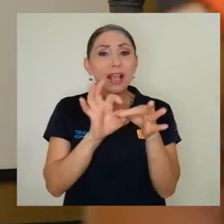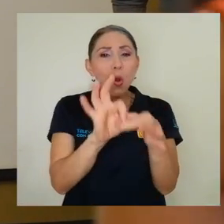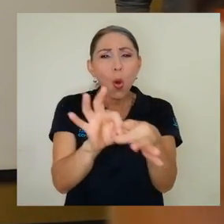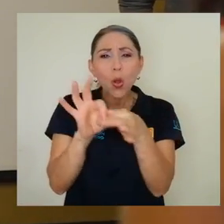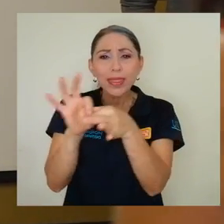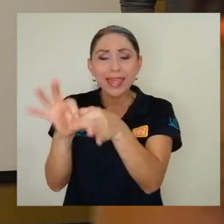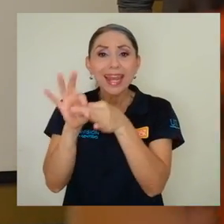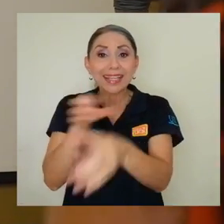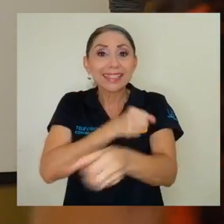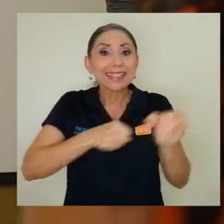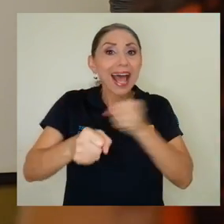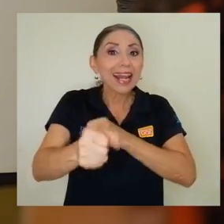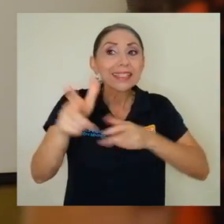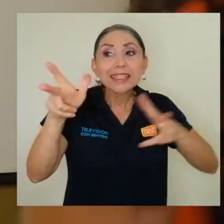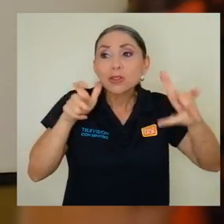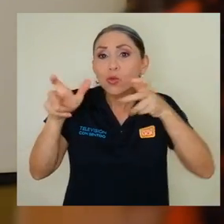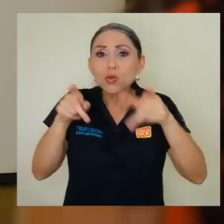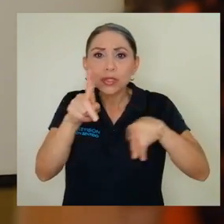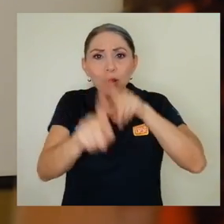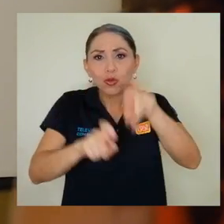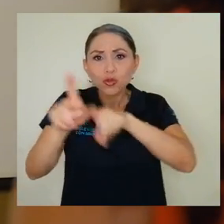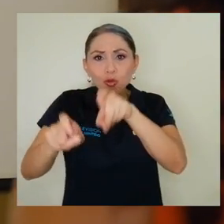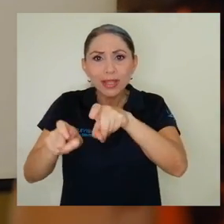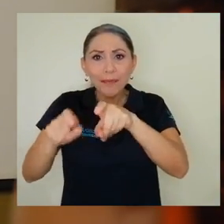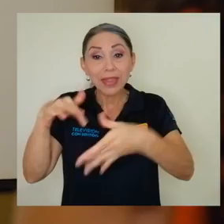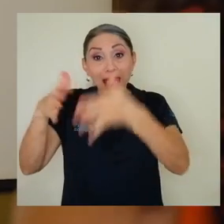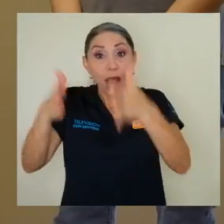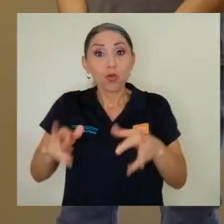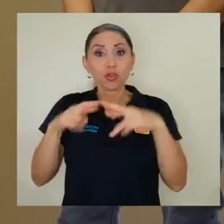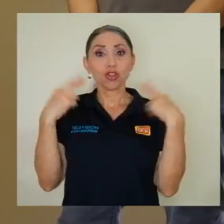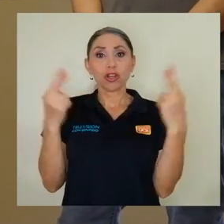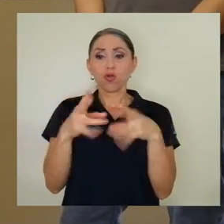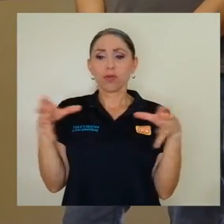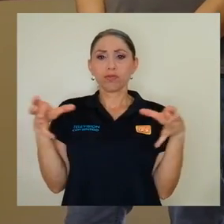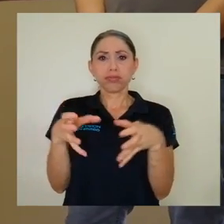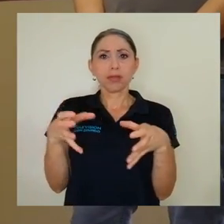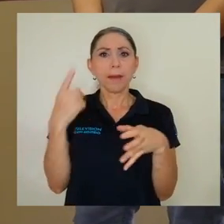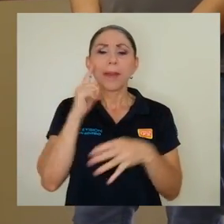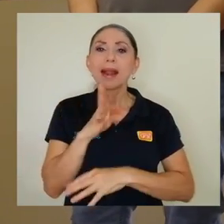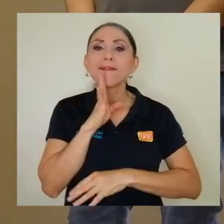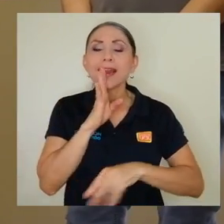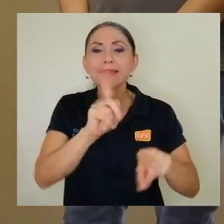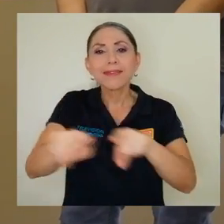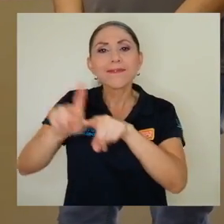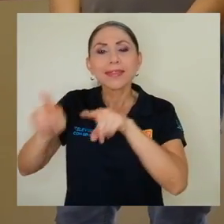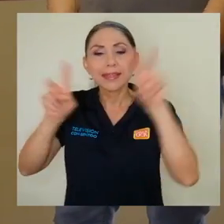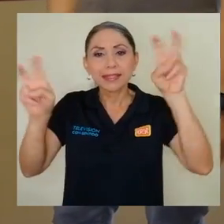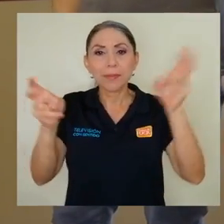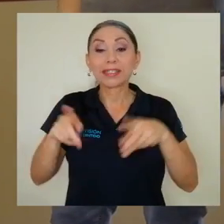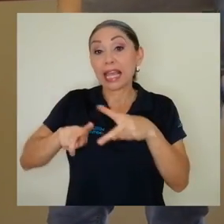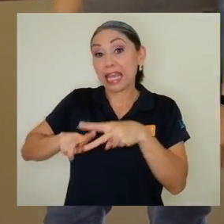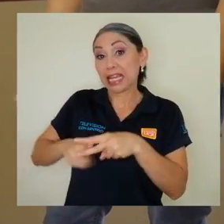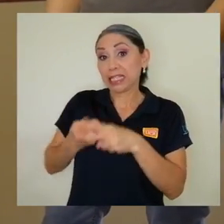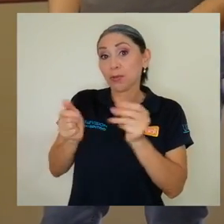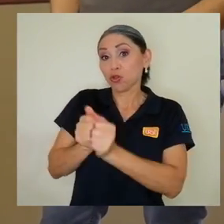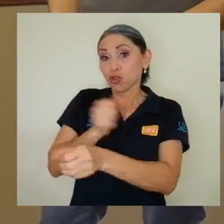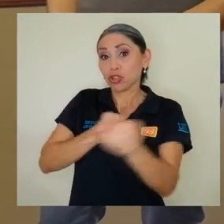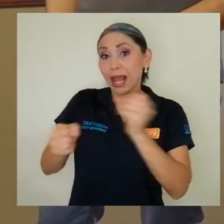Zoom se coordinan salas de escucha y consulta donde los alumnos se reúnen grupalmente para abordar varios contenidos. Iniciamos